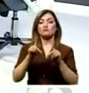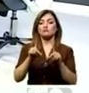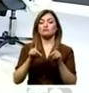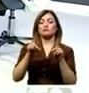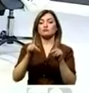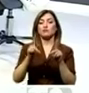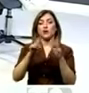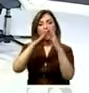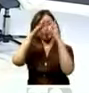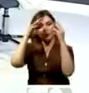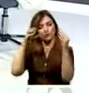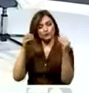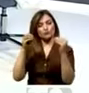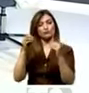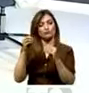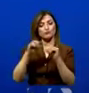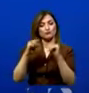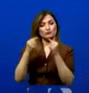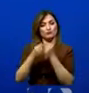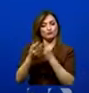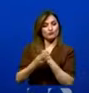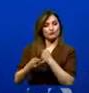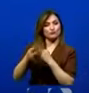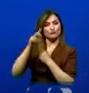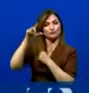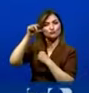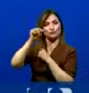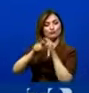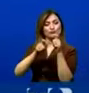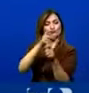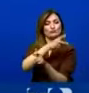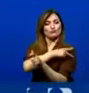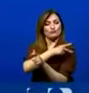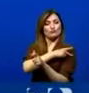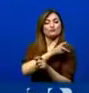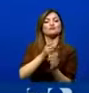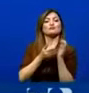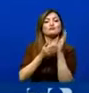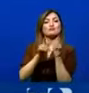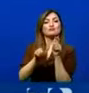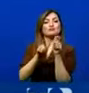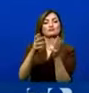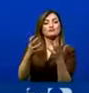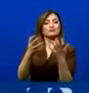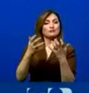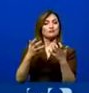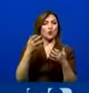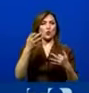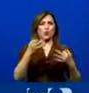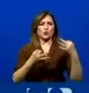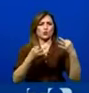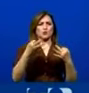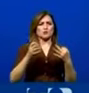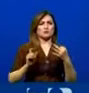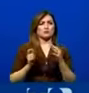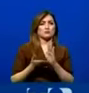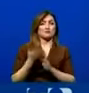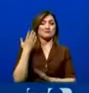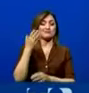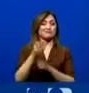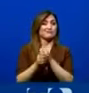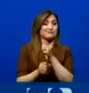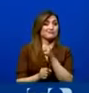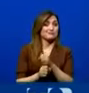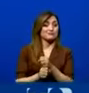entendimiento, que haga posible que los maestros que tienen una aspiración que es justa, porque desde hace varios años,